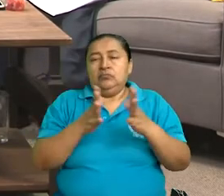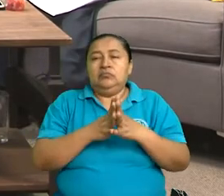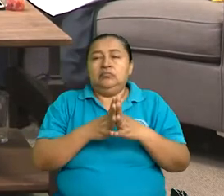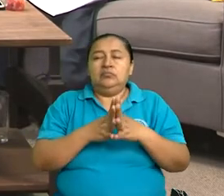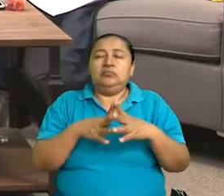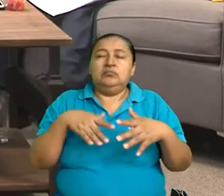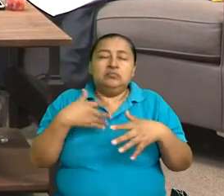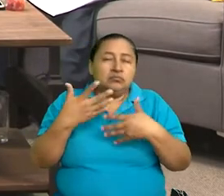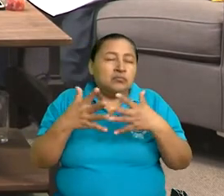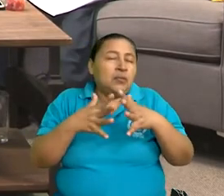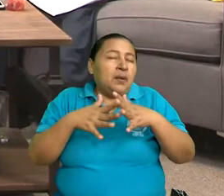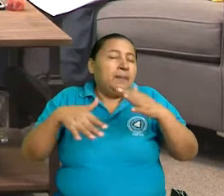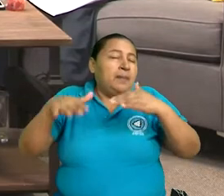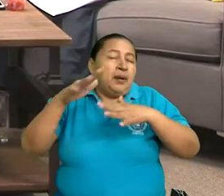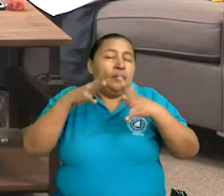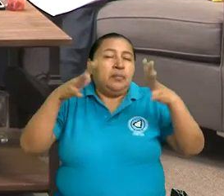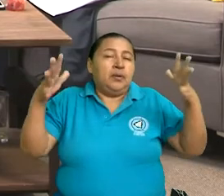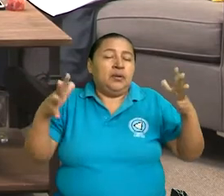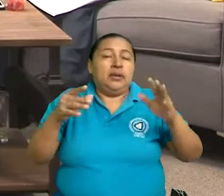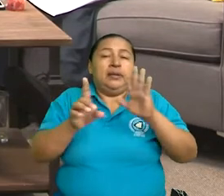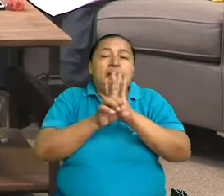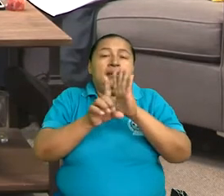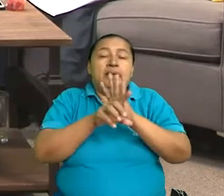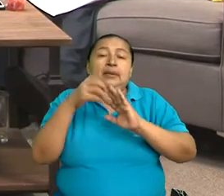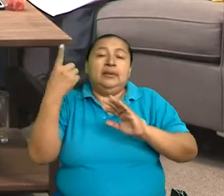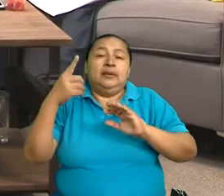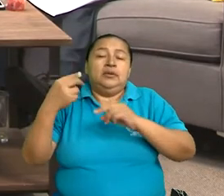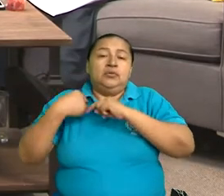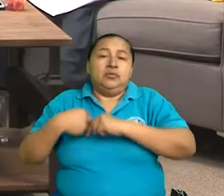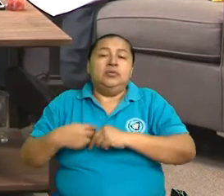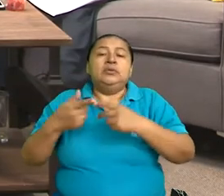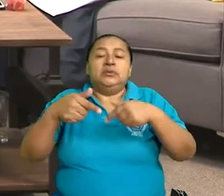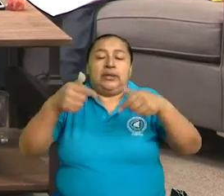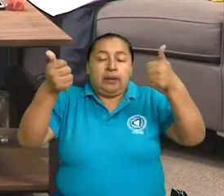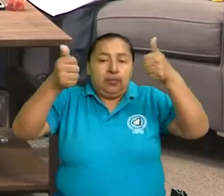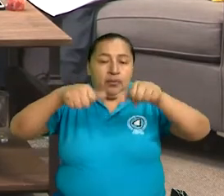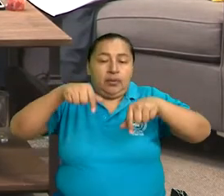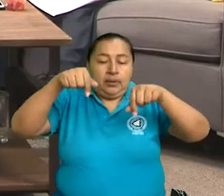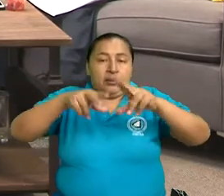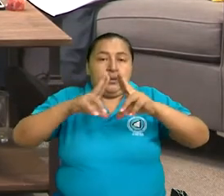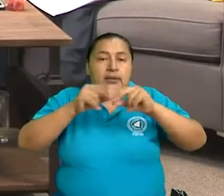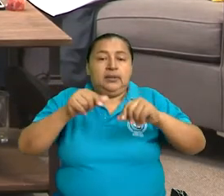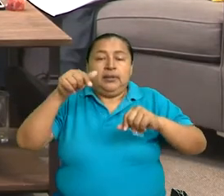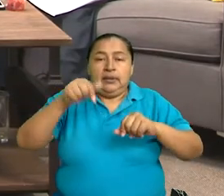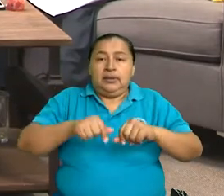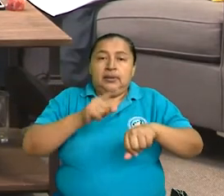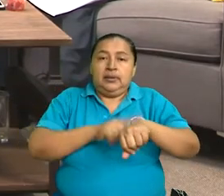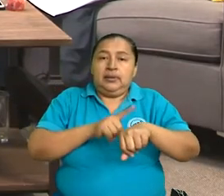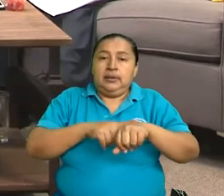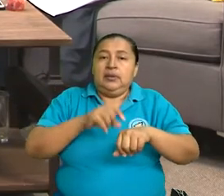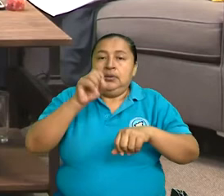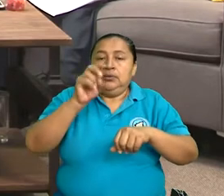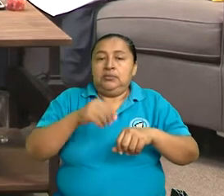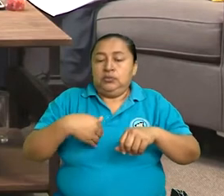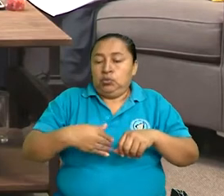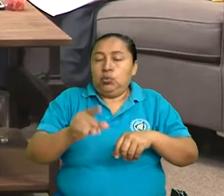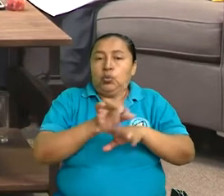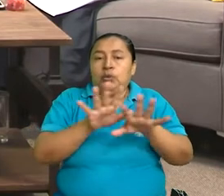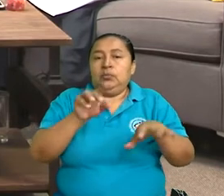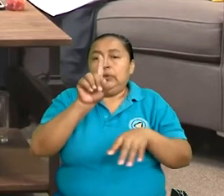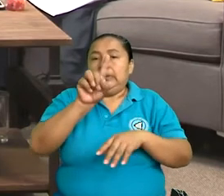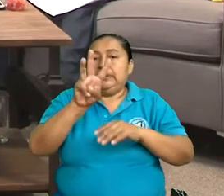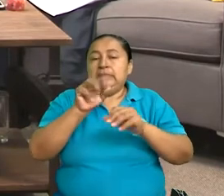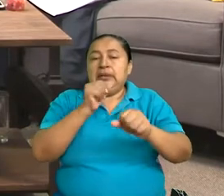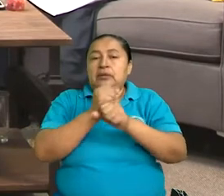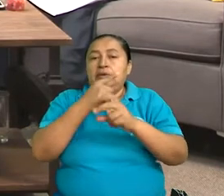la gran mayoría de leyes de derechos humanos se han aprobado en Nicaragua en estos últimos 13 años y medio.